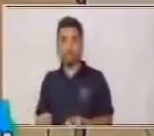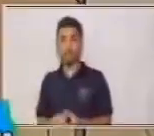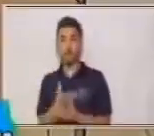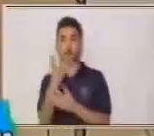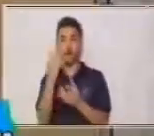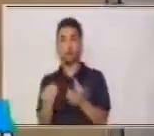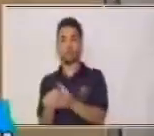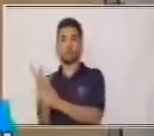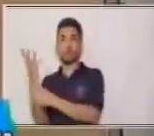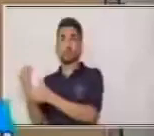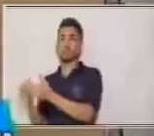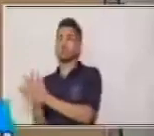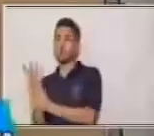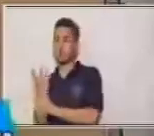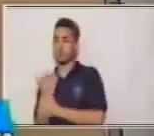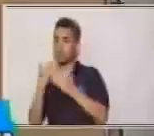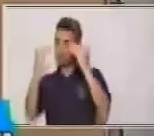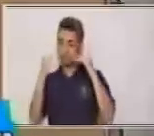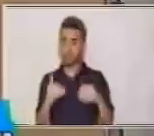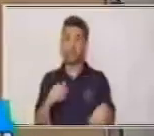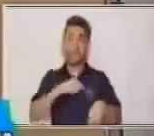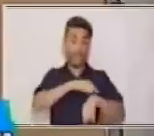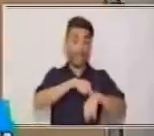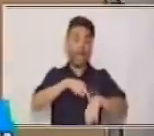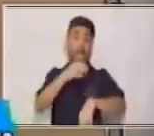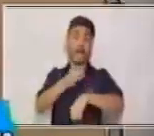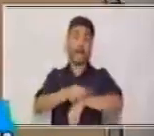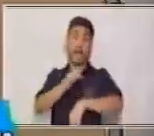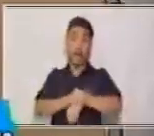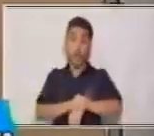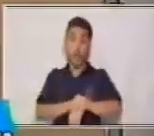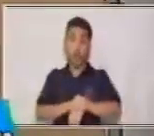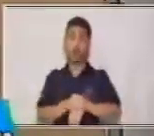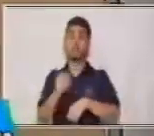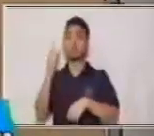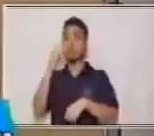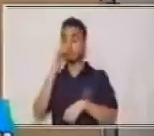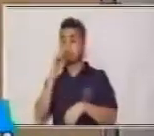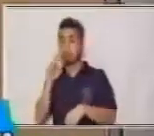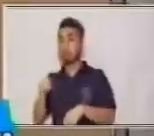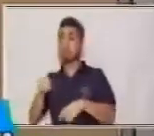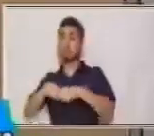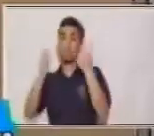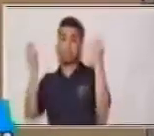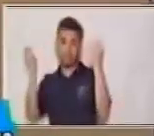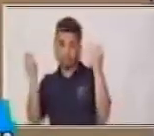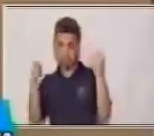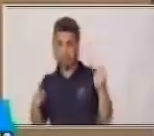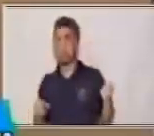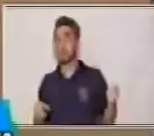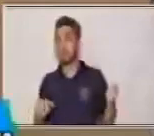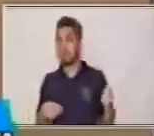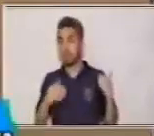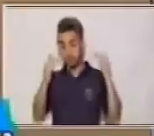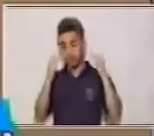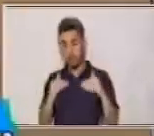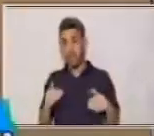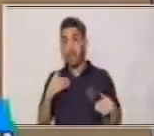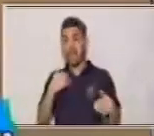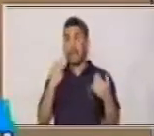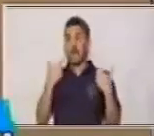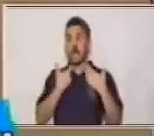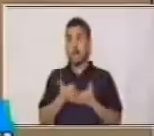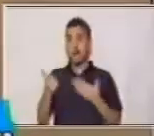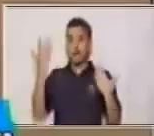se ha roto. Hemos comprado verduras.